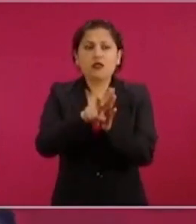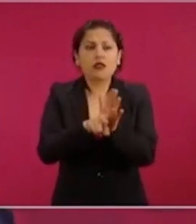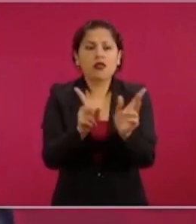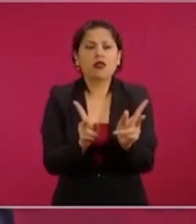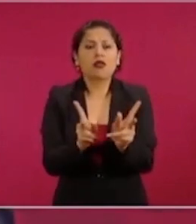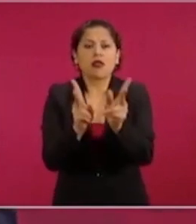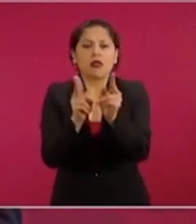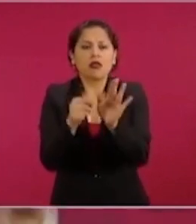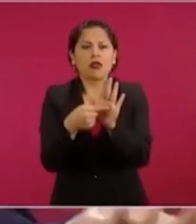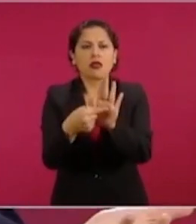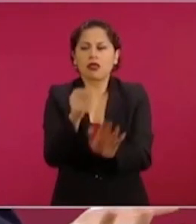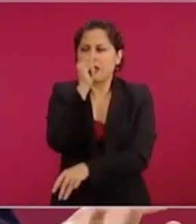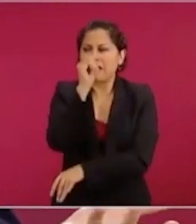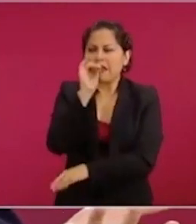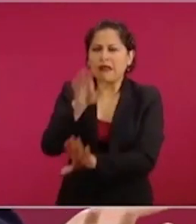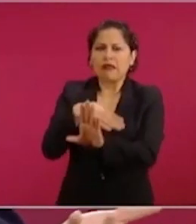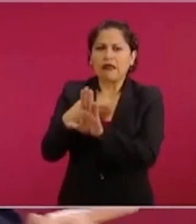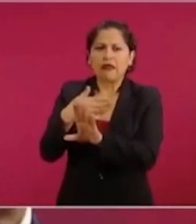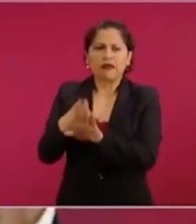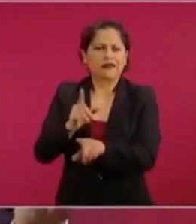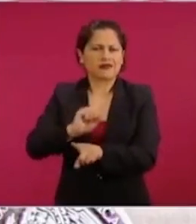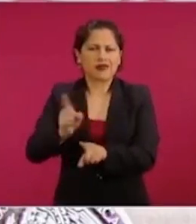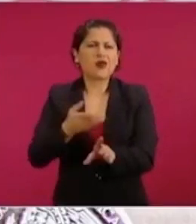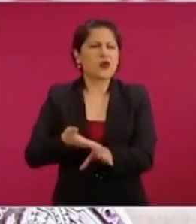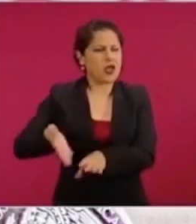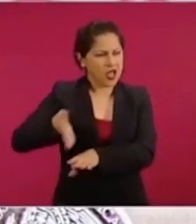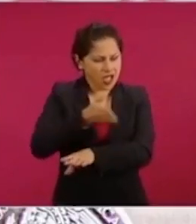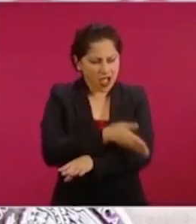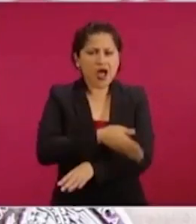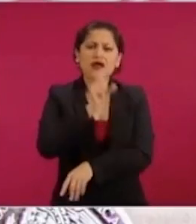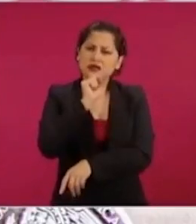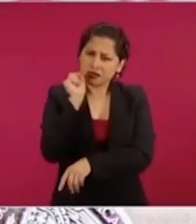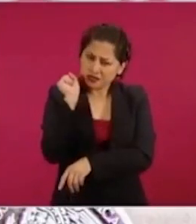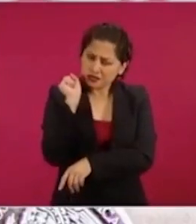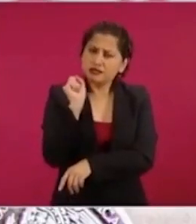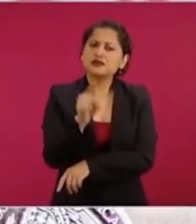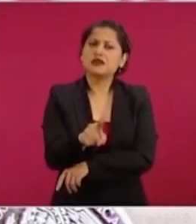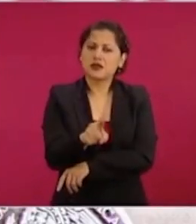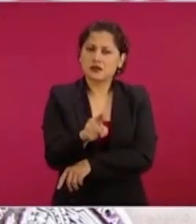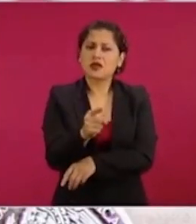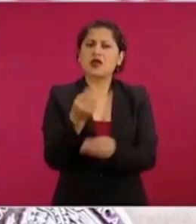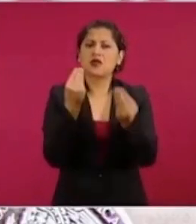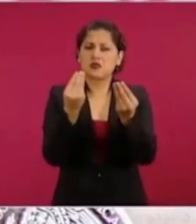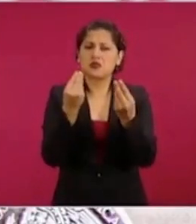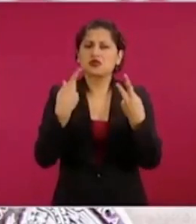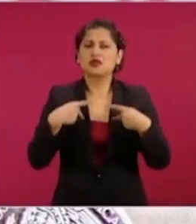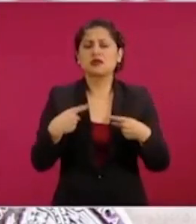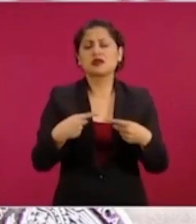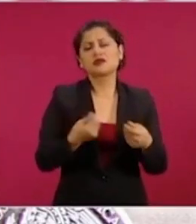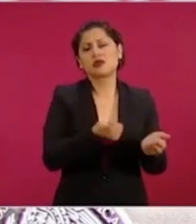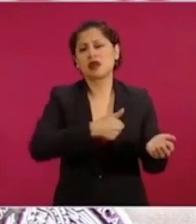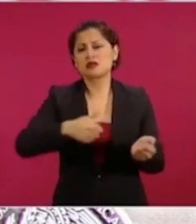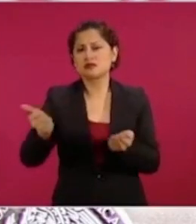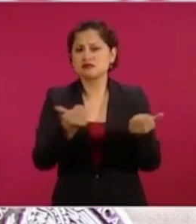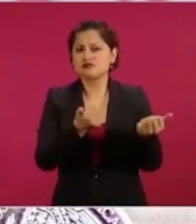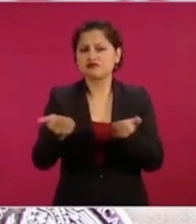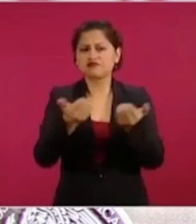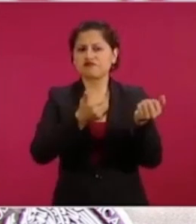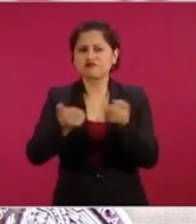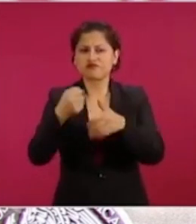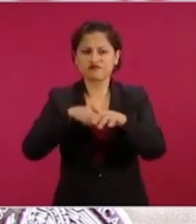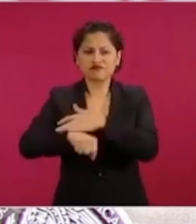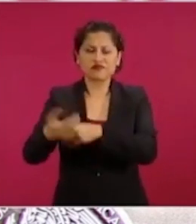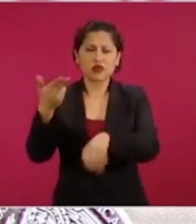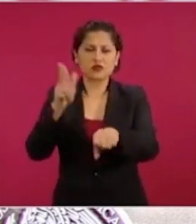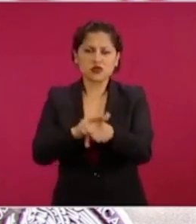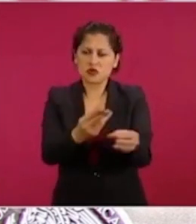que además se ocurrían antes de COVID, antes de COVID había cientos, miles de traslados de ambulancia, miles de personas que hacen